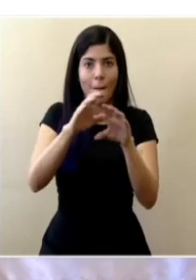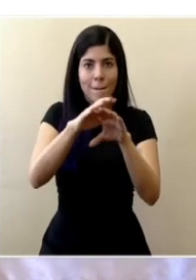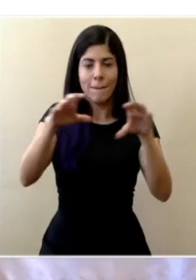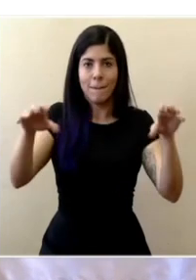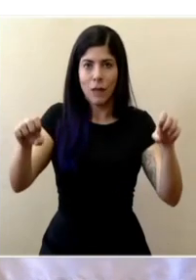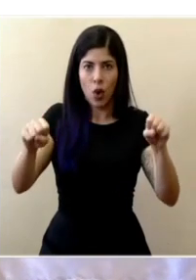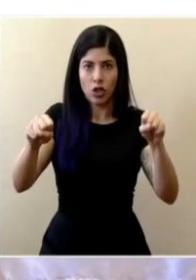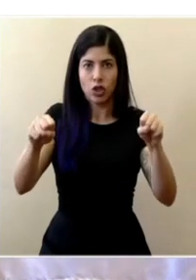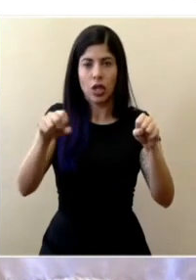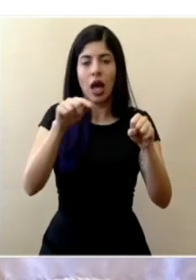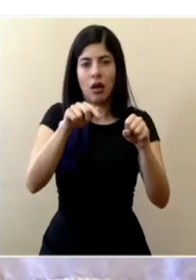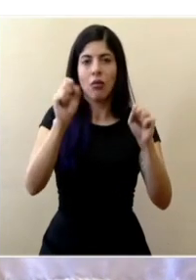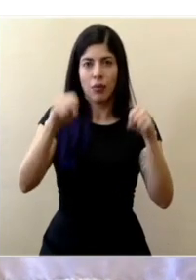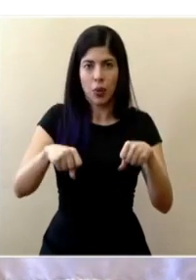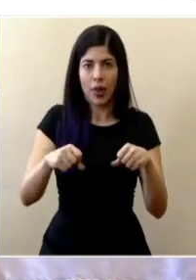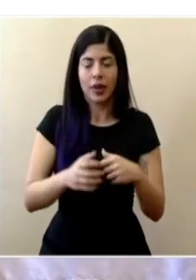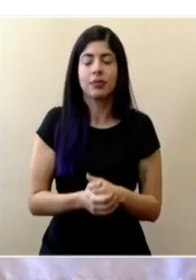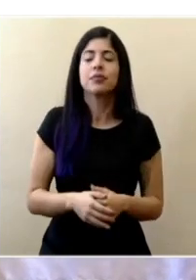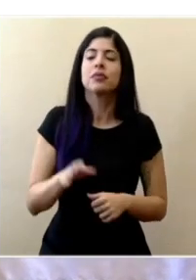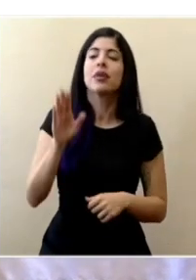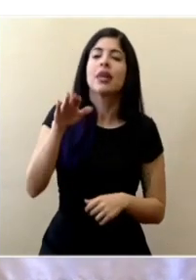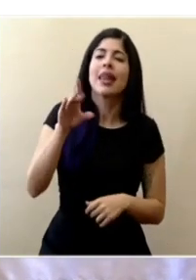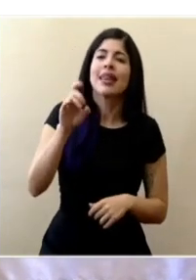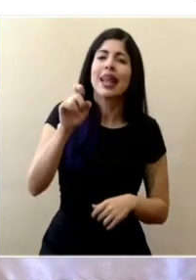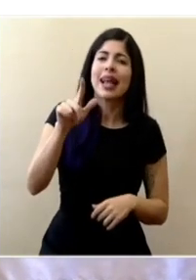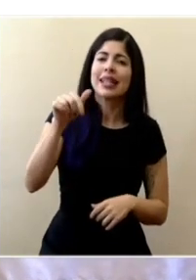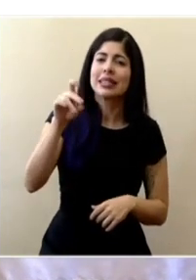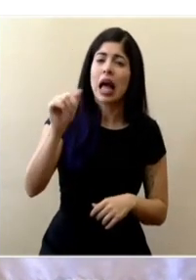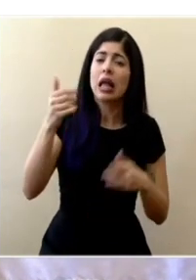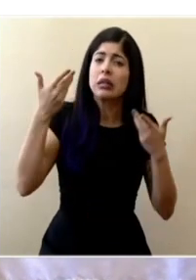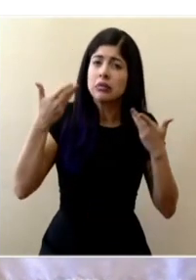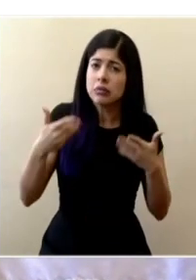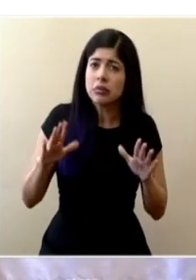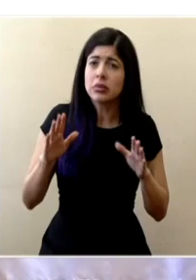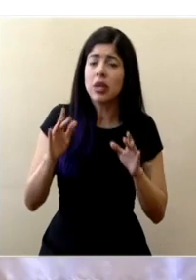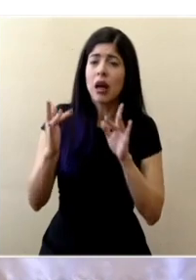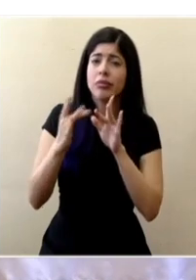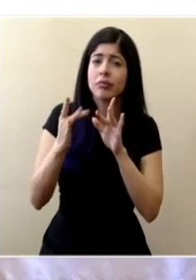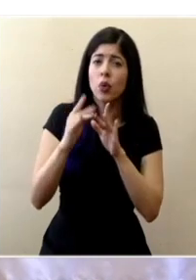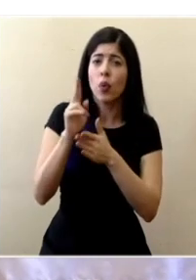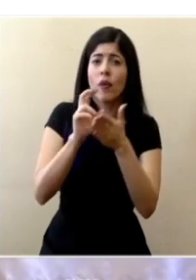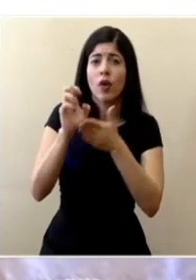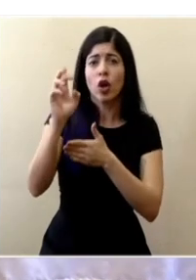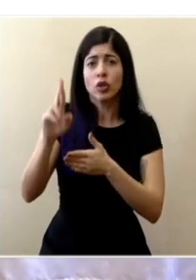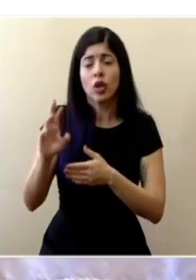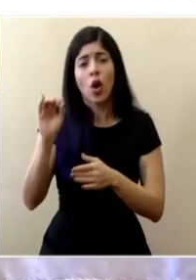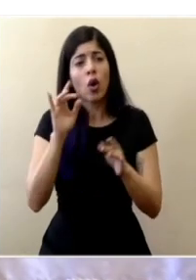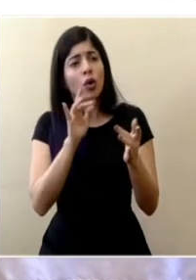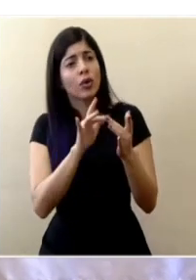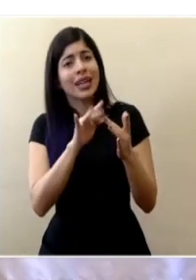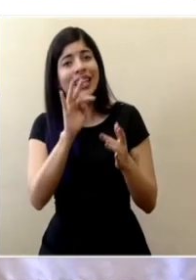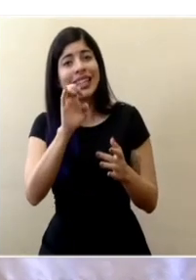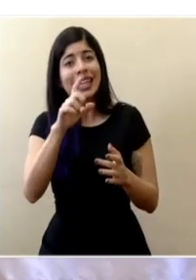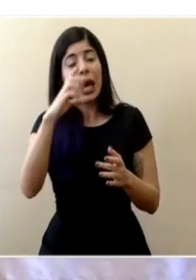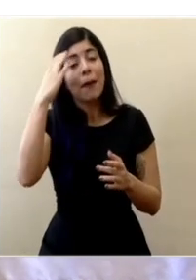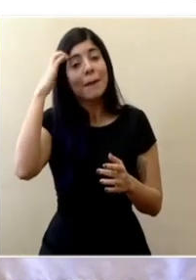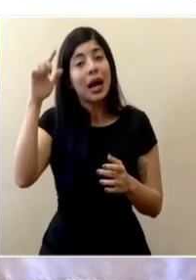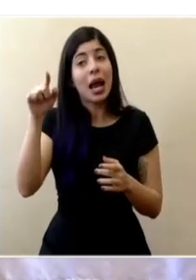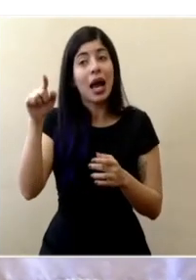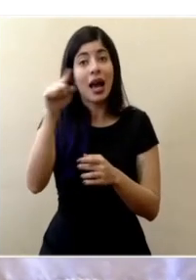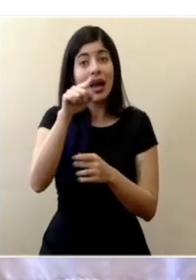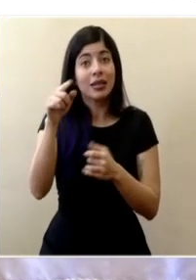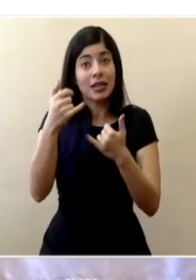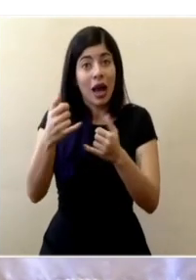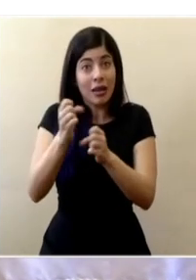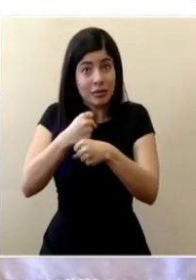don Daniel Quesada perdón ¿hay ya algún acercamiento con la UCR con el TEC para implementar los respiradores y las mascarillas que